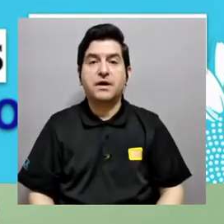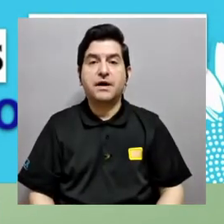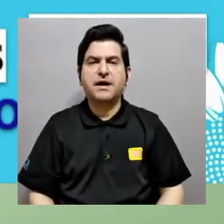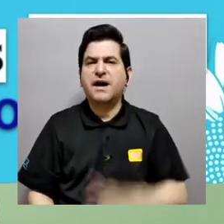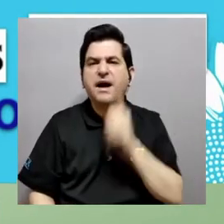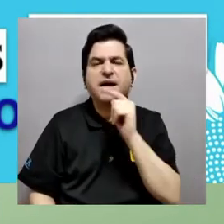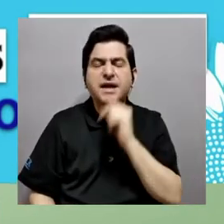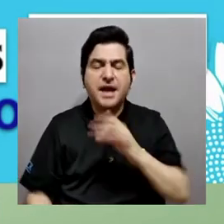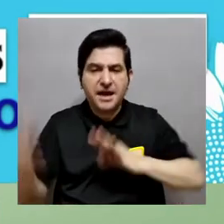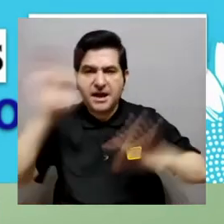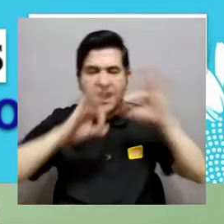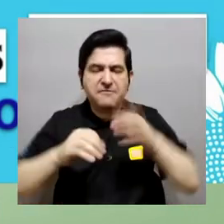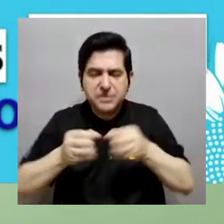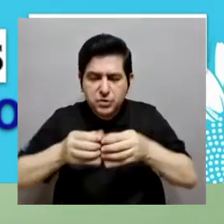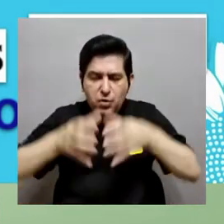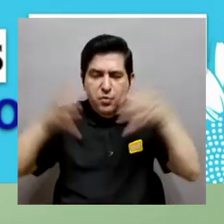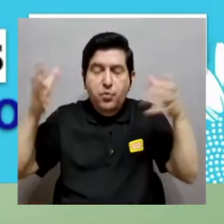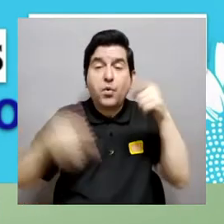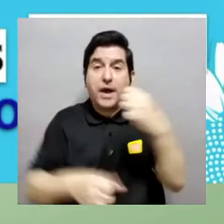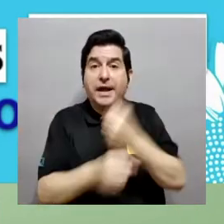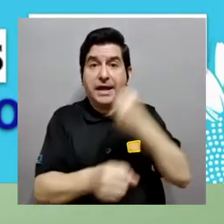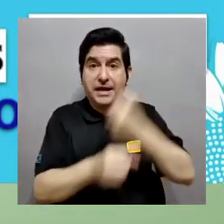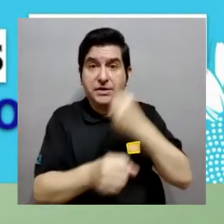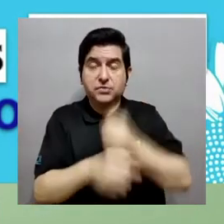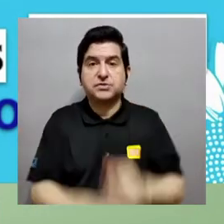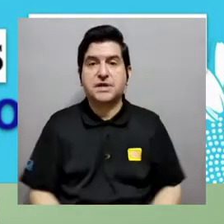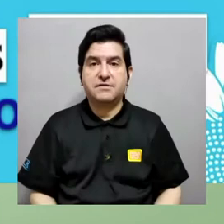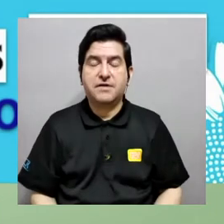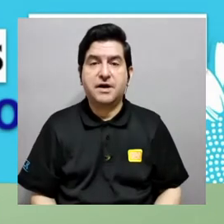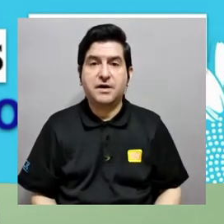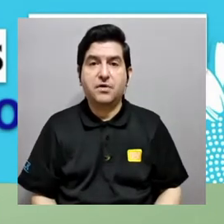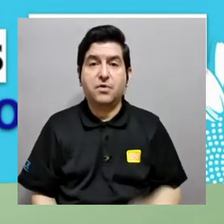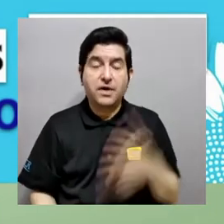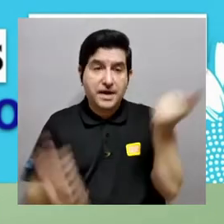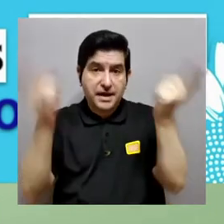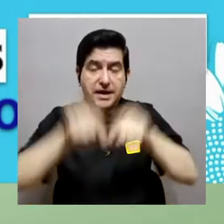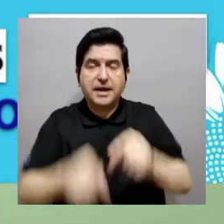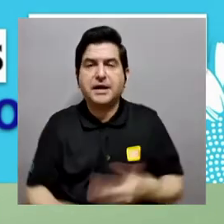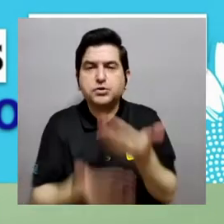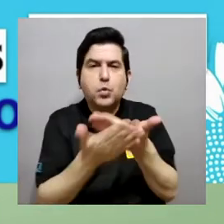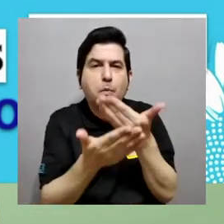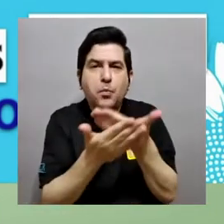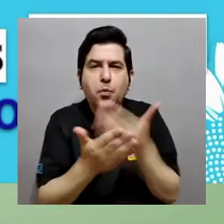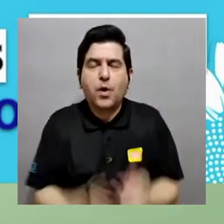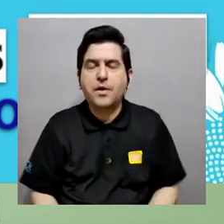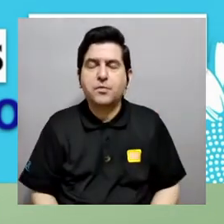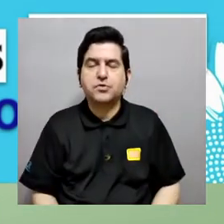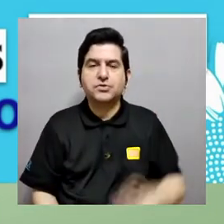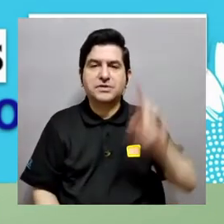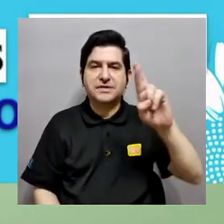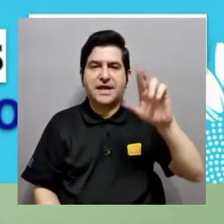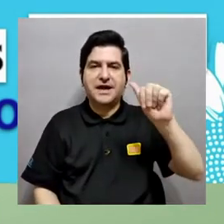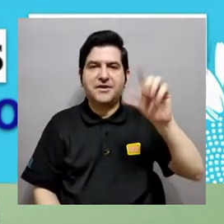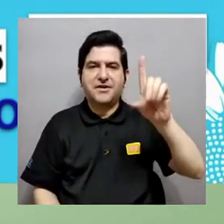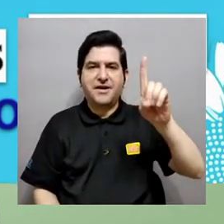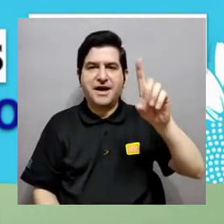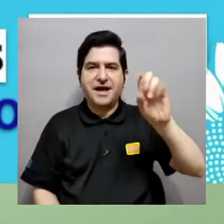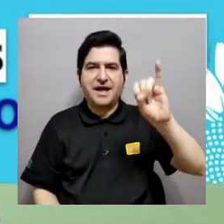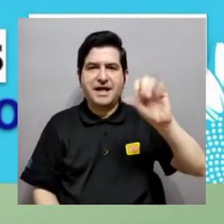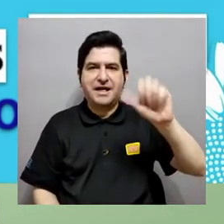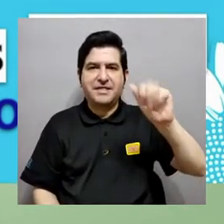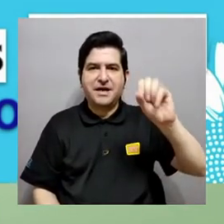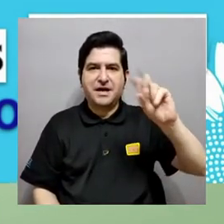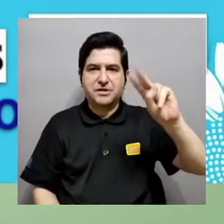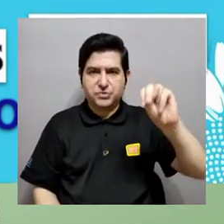tenemos colaboraciones con la gente, bueno, también ayudamos a la gente de física nuclear y entre ellos, ellos trabajan con JANFOR que es para